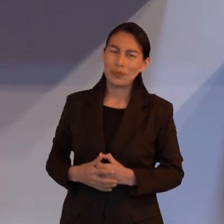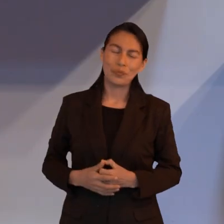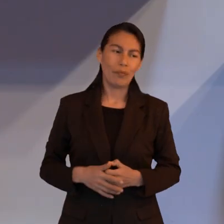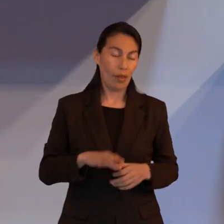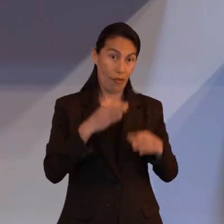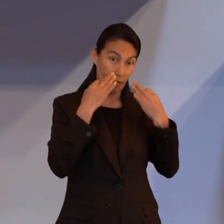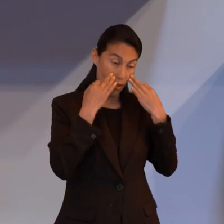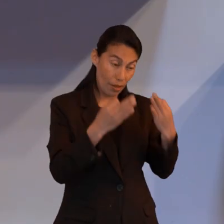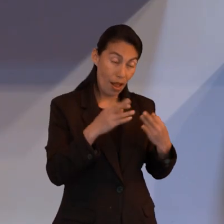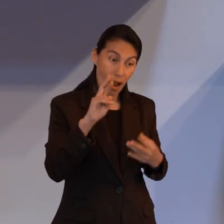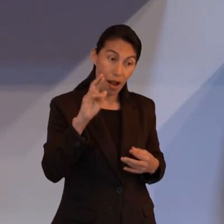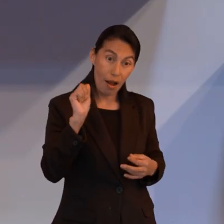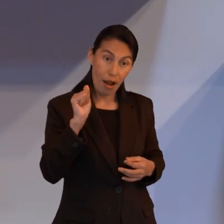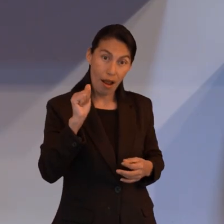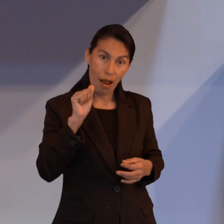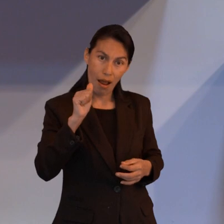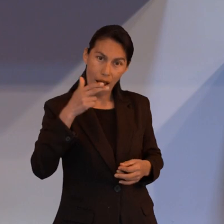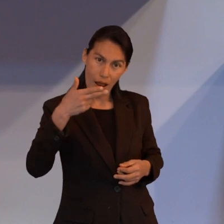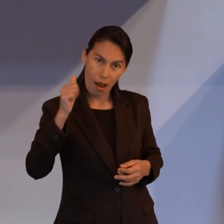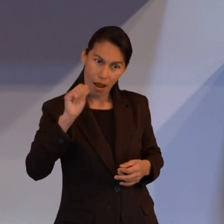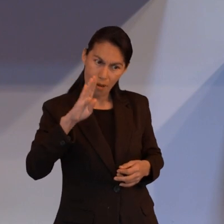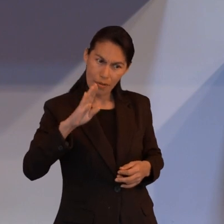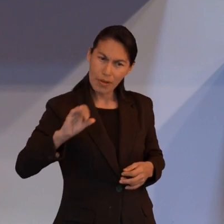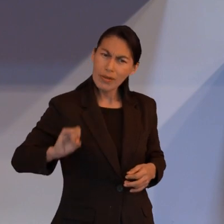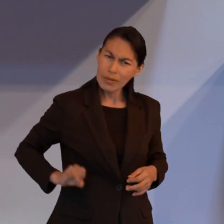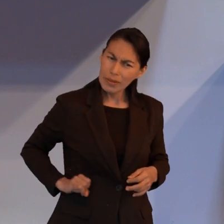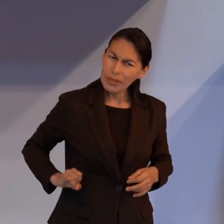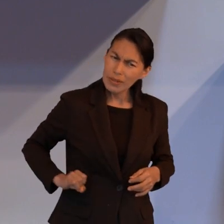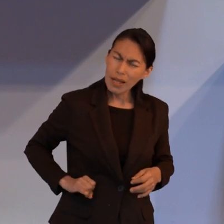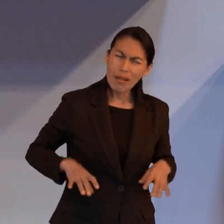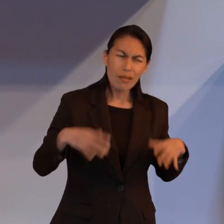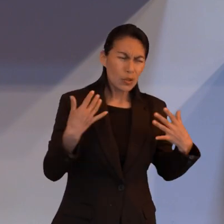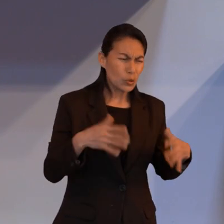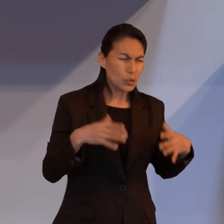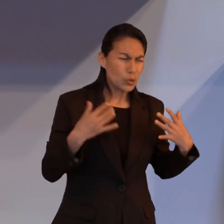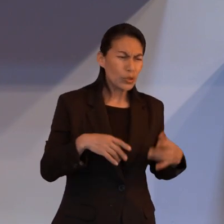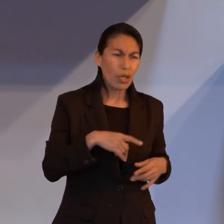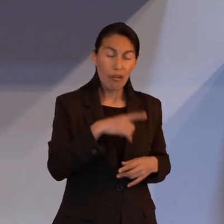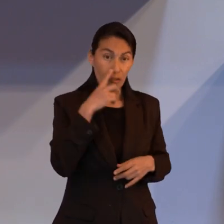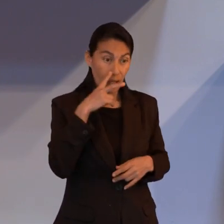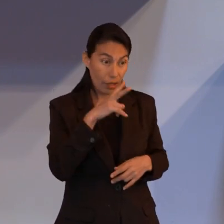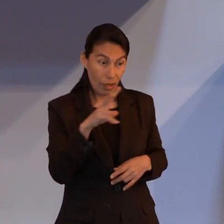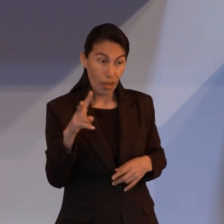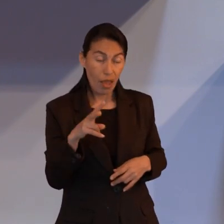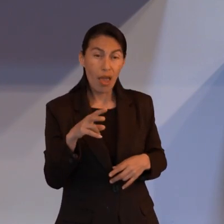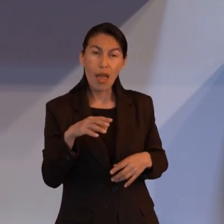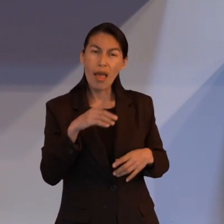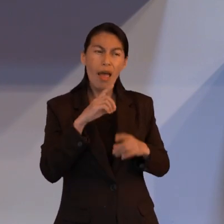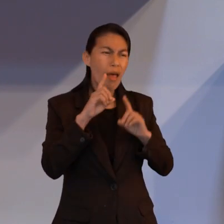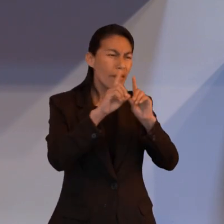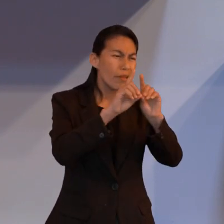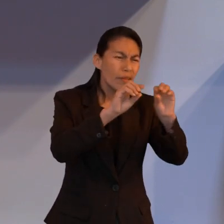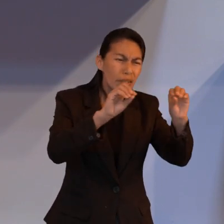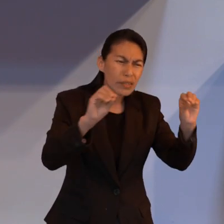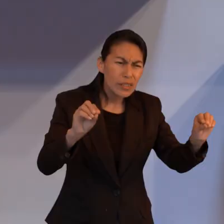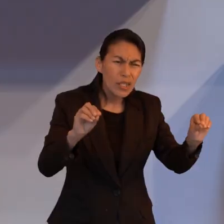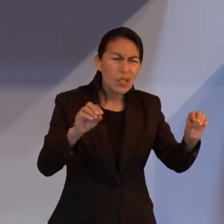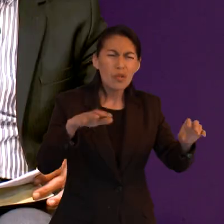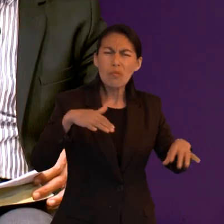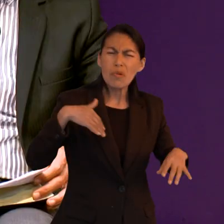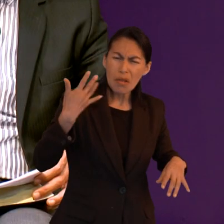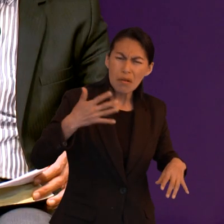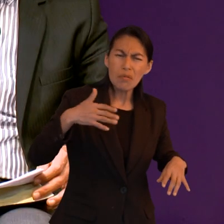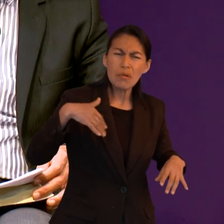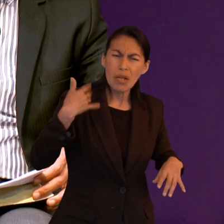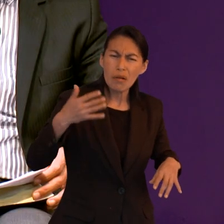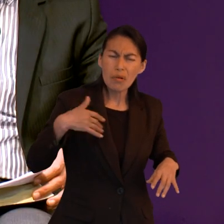importante de estas características de estos hombres de fe que podemos ver es que por ejemplo de Raab ella no vio nada y algo que me parece